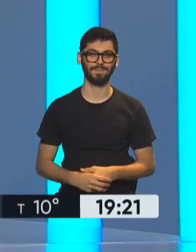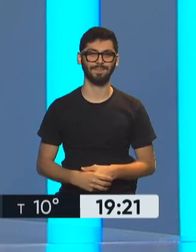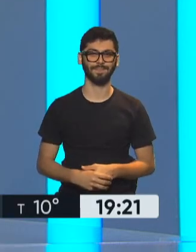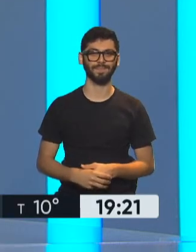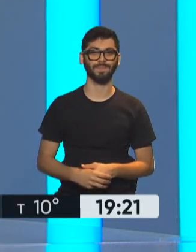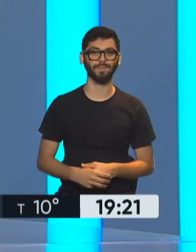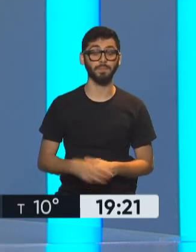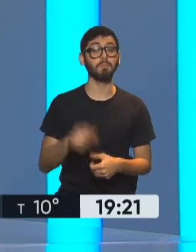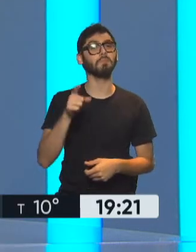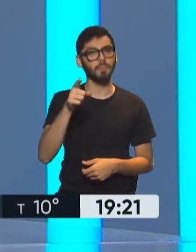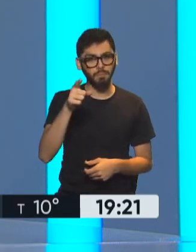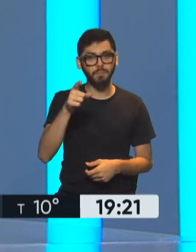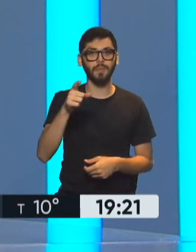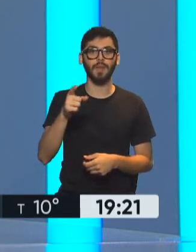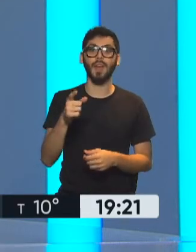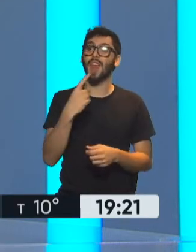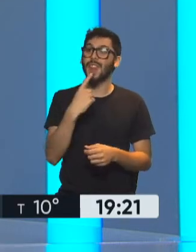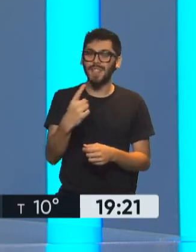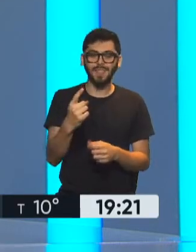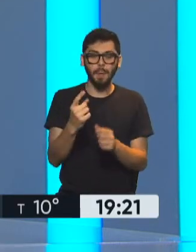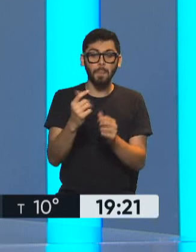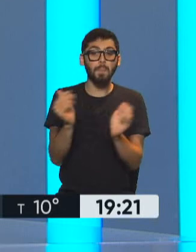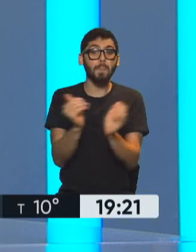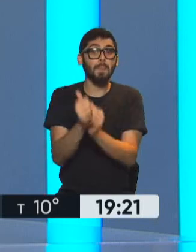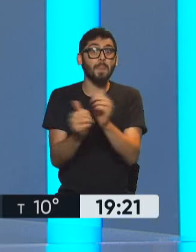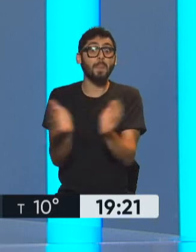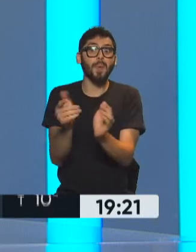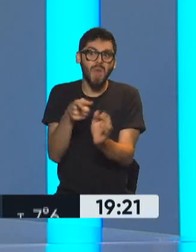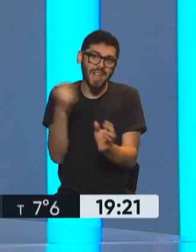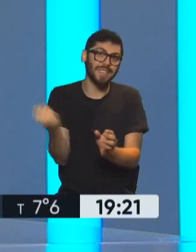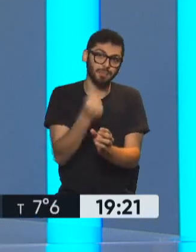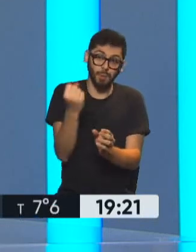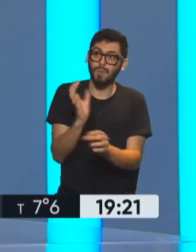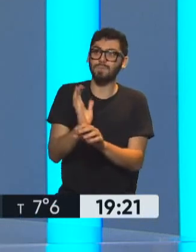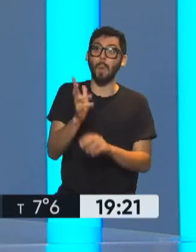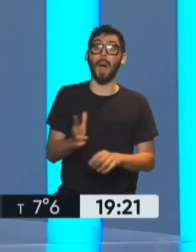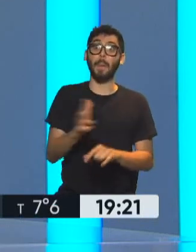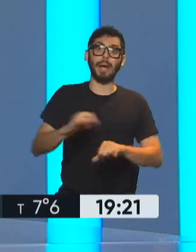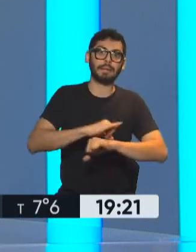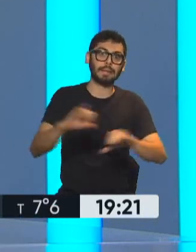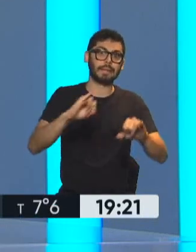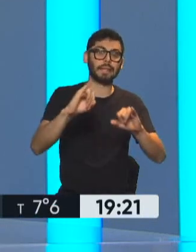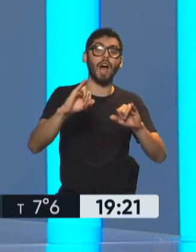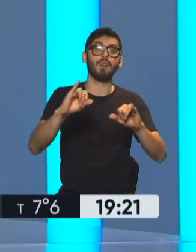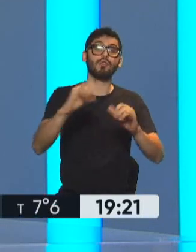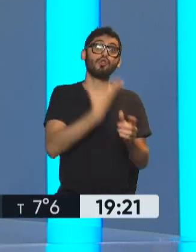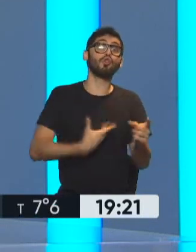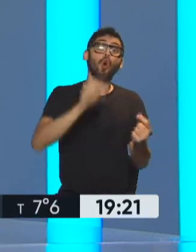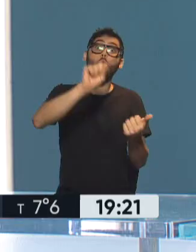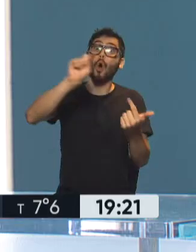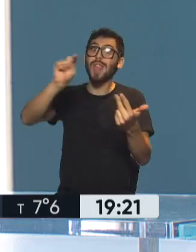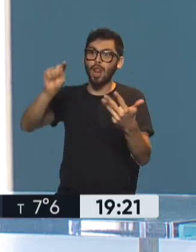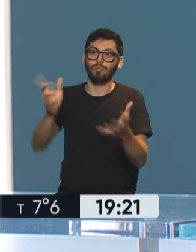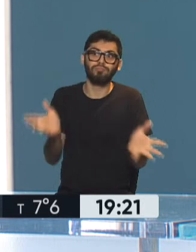Es importante el poder de las pymes. Decía allí el Papa Francisco que de alguna manera llamaba a los gobiernos a incentivar ese crecimiento de las pymes.